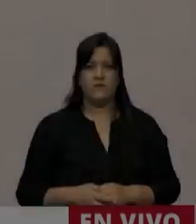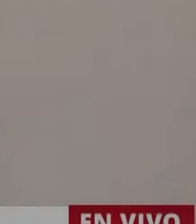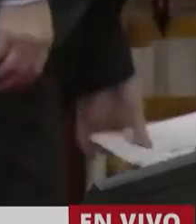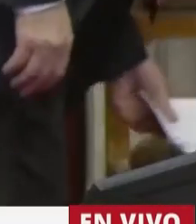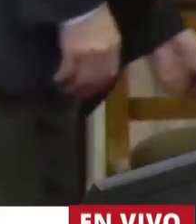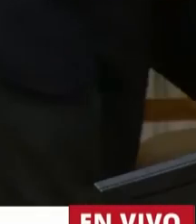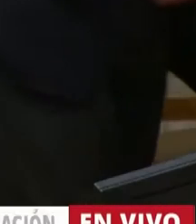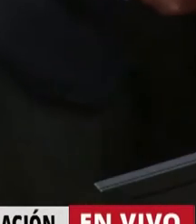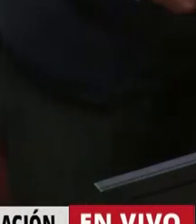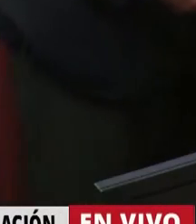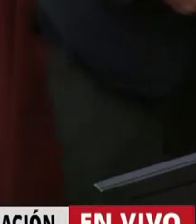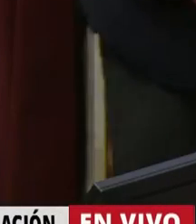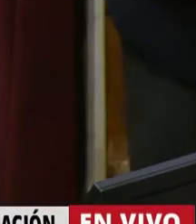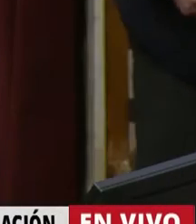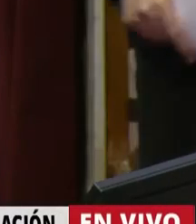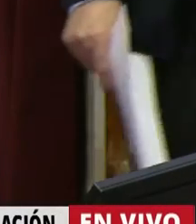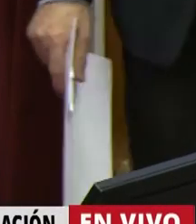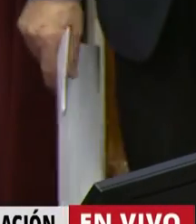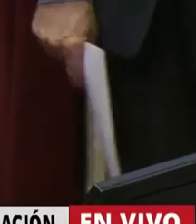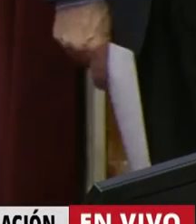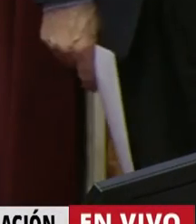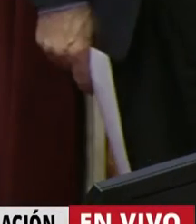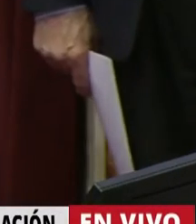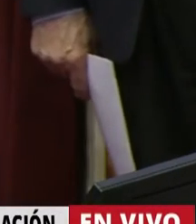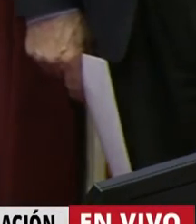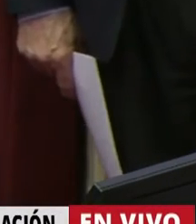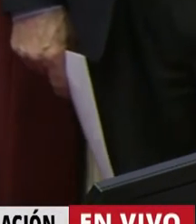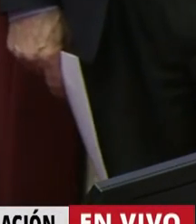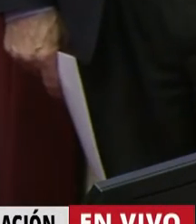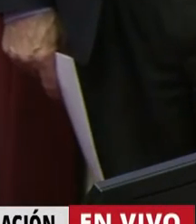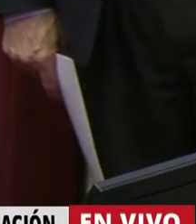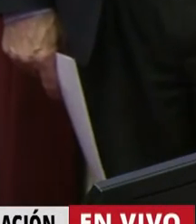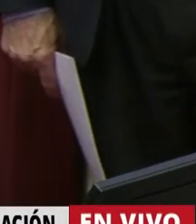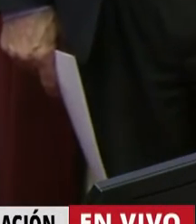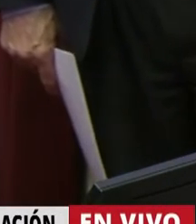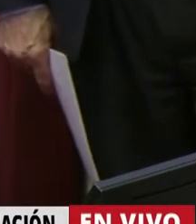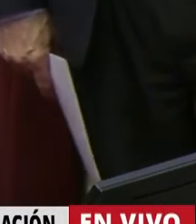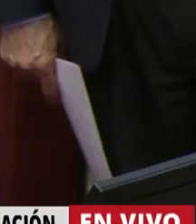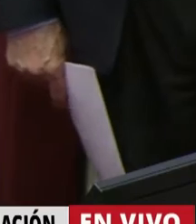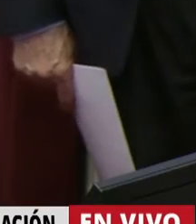En el uso de la palabra el diputado Pablo Yelding, que espero que cumpla con el tiempo.